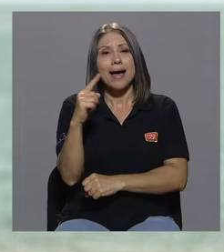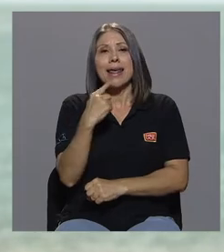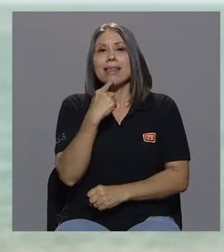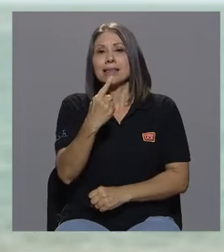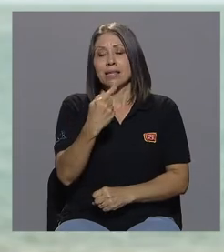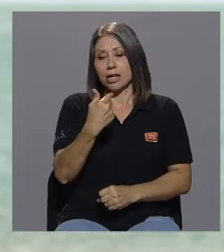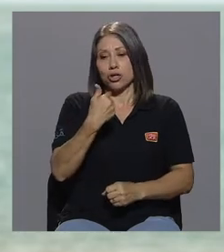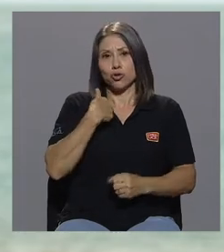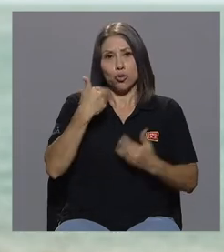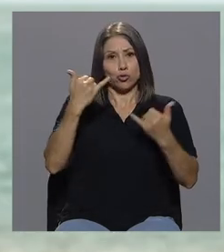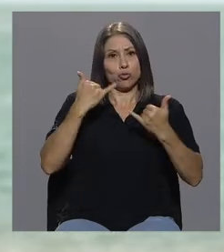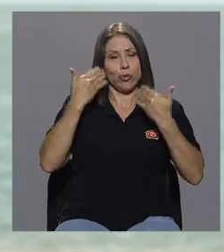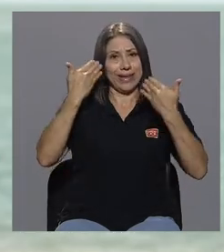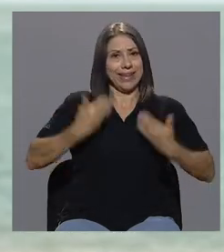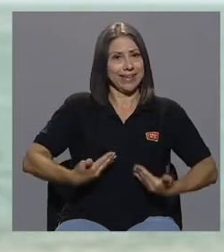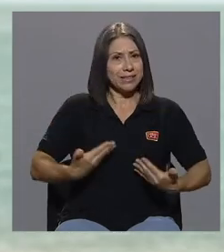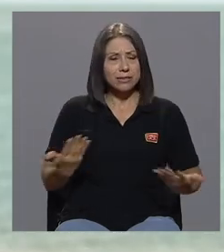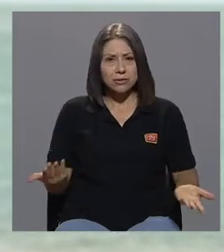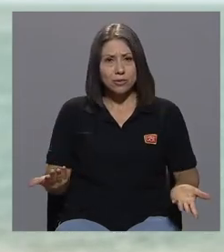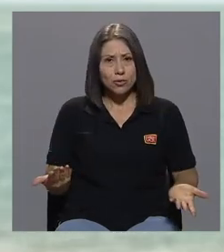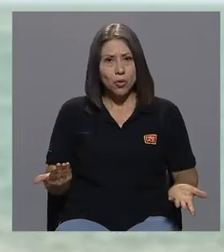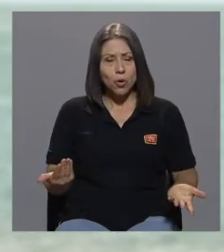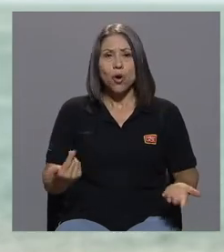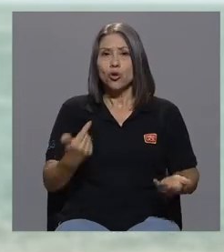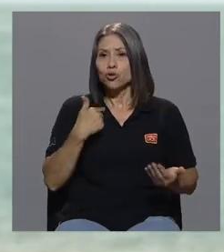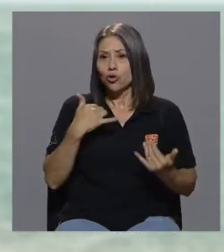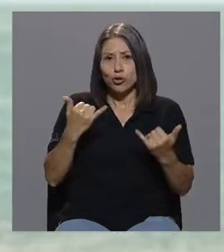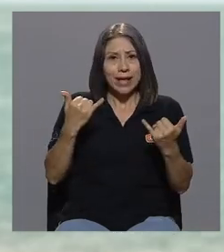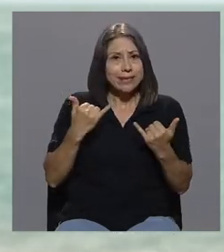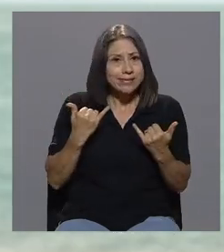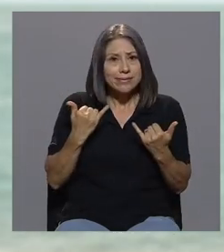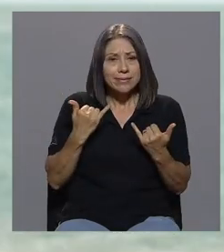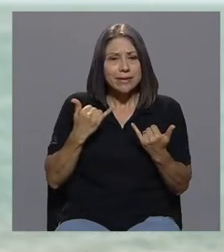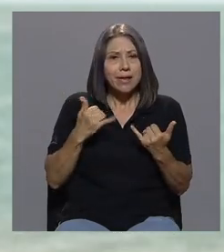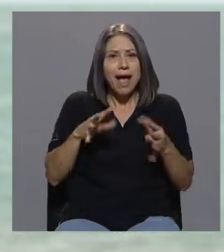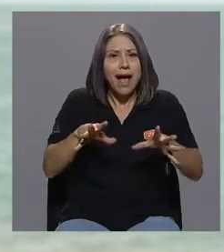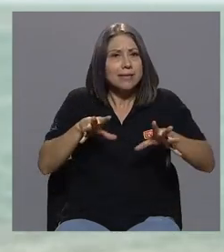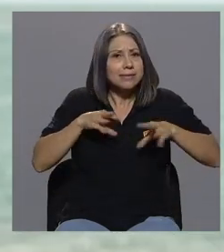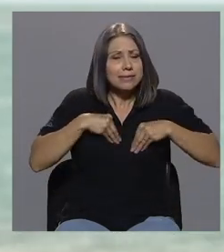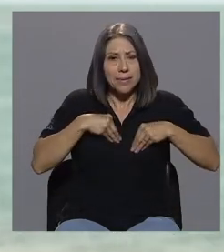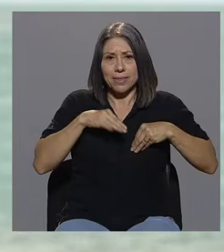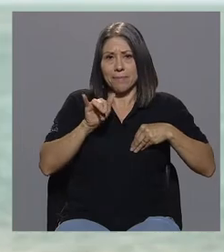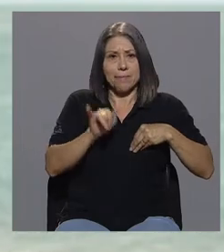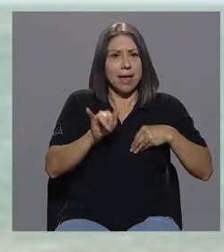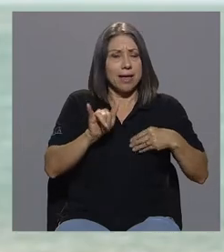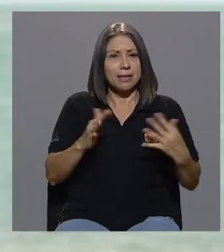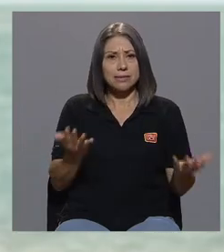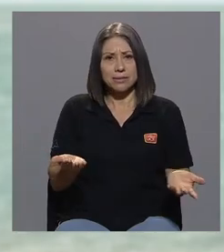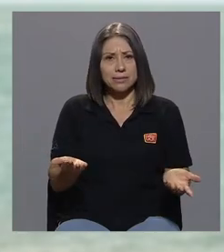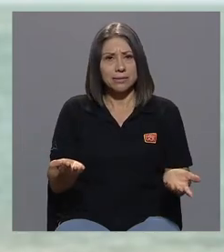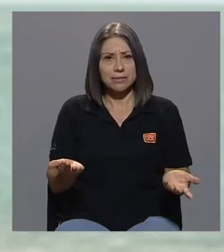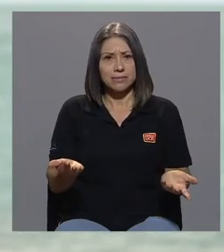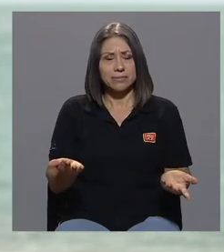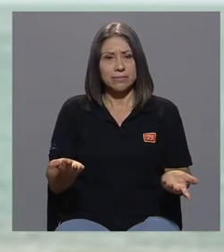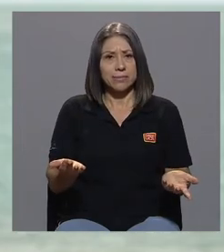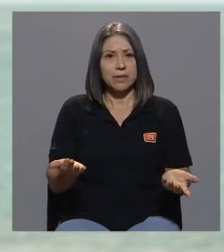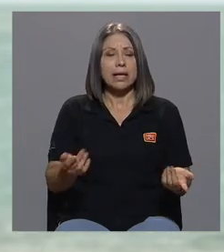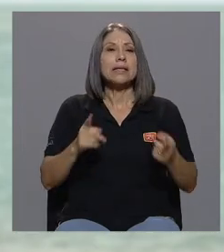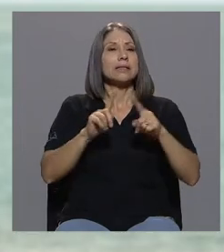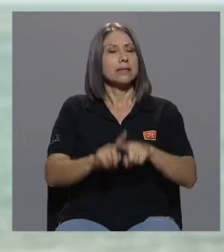esto, yo soy así, aceptenme así. Sin embargo,